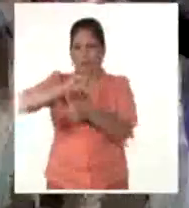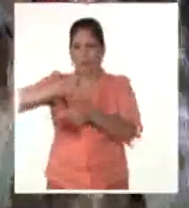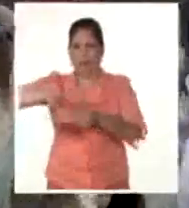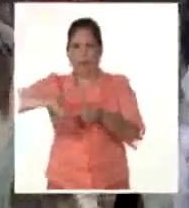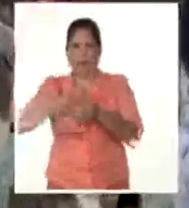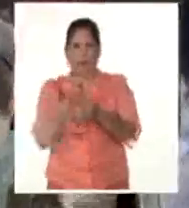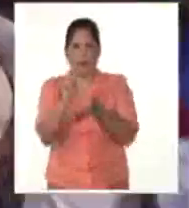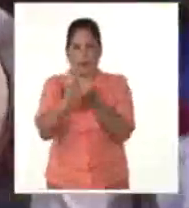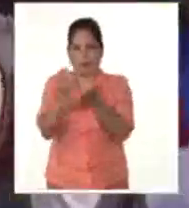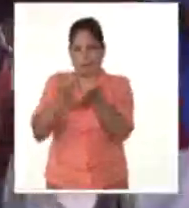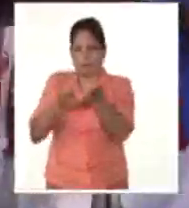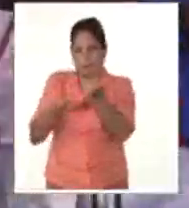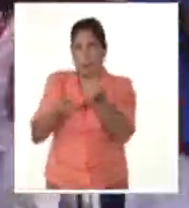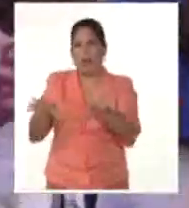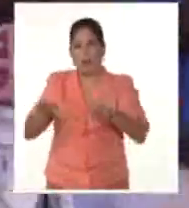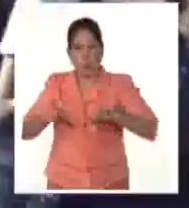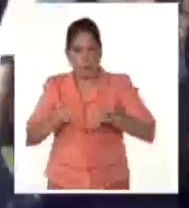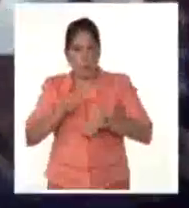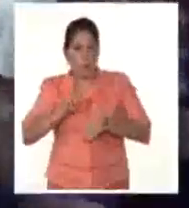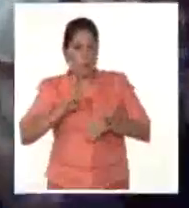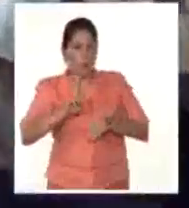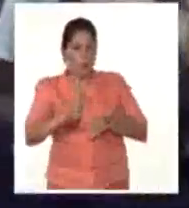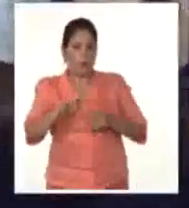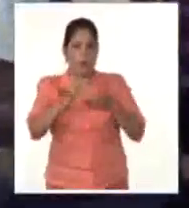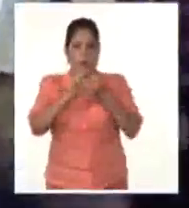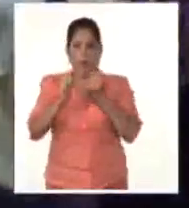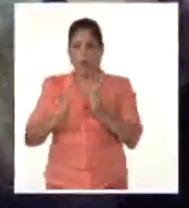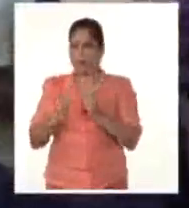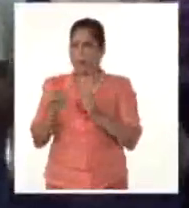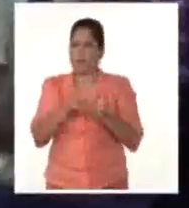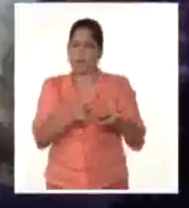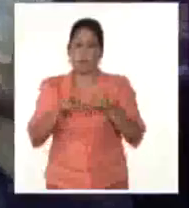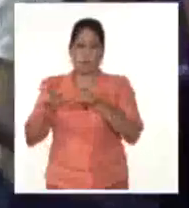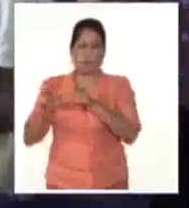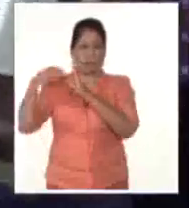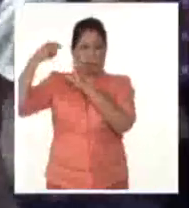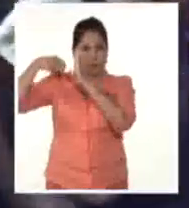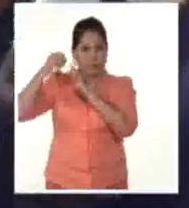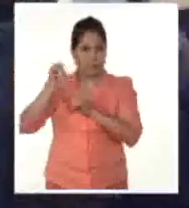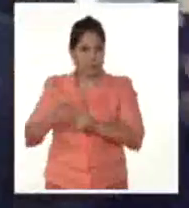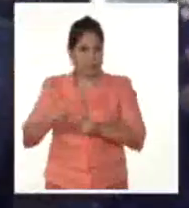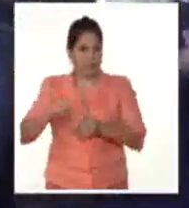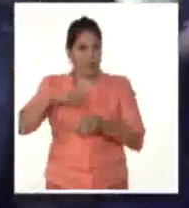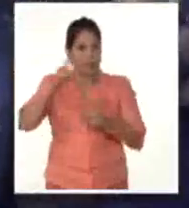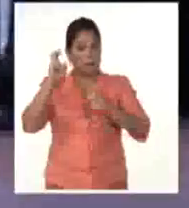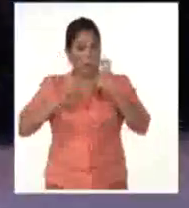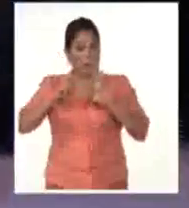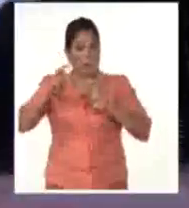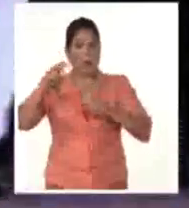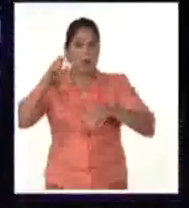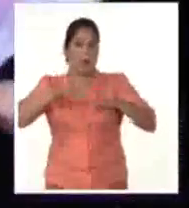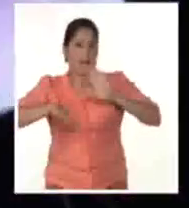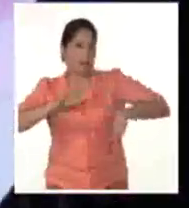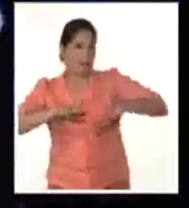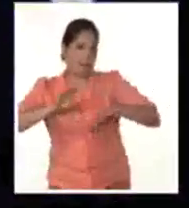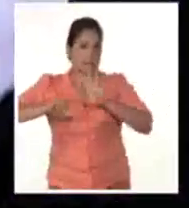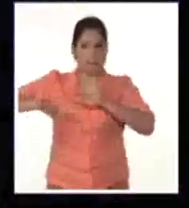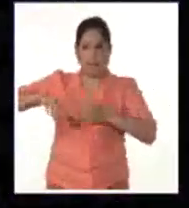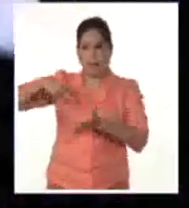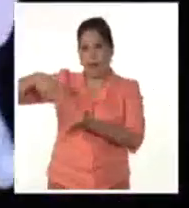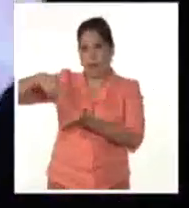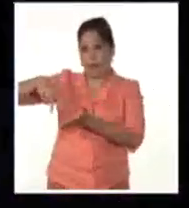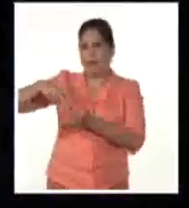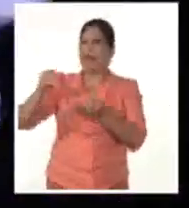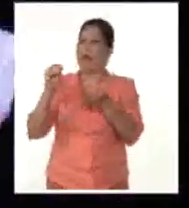Plásticas que asumirán las urgencias de las artes visuales hoy. El Taller de Danza y Percusión se dedicará a la conexión